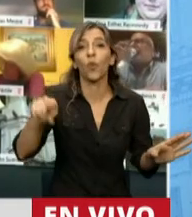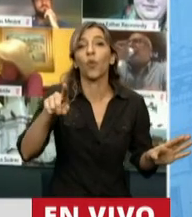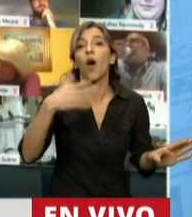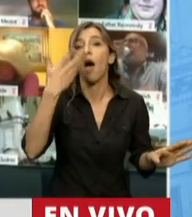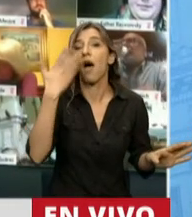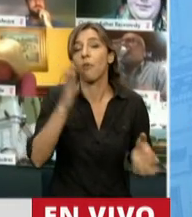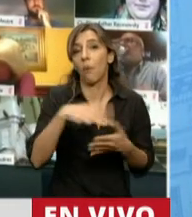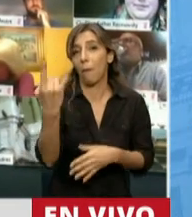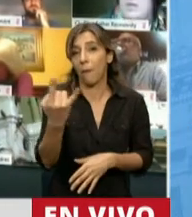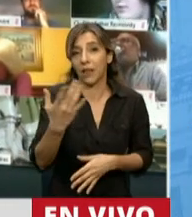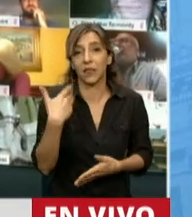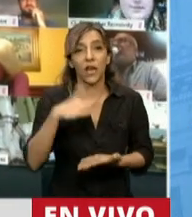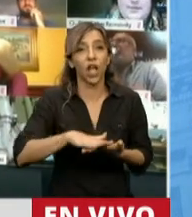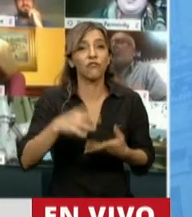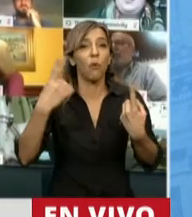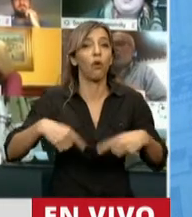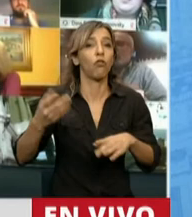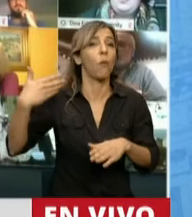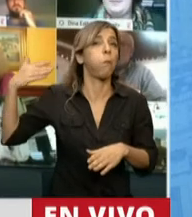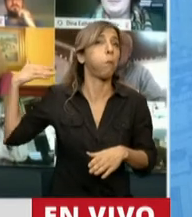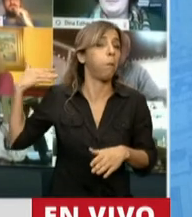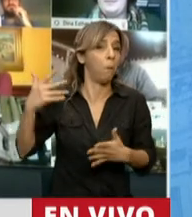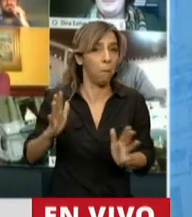en base a relatos que se quiera diputada